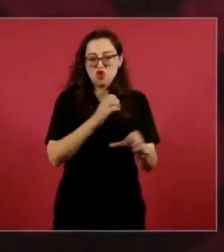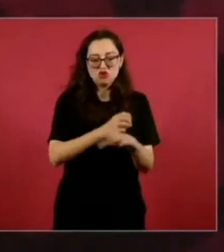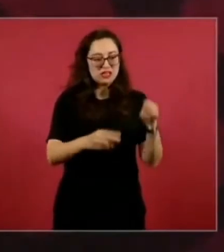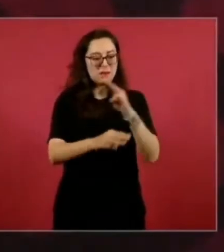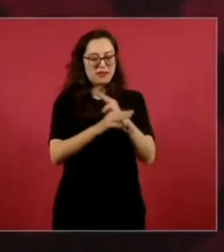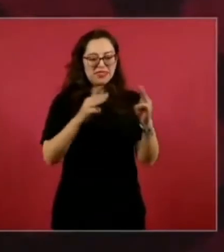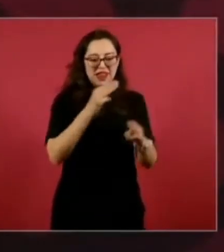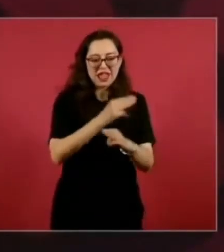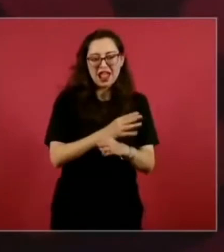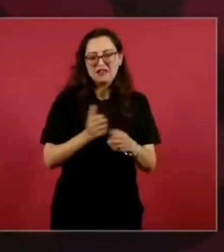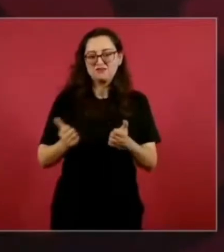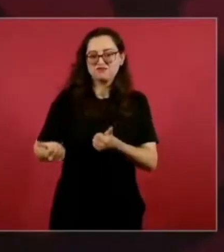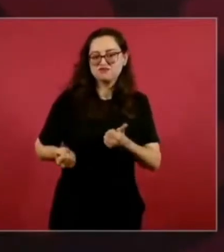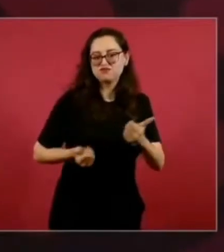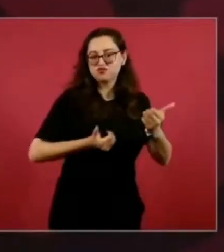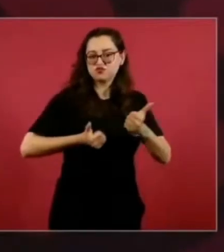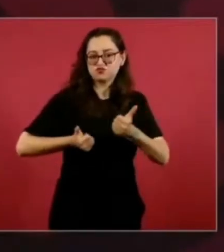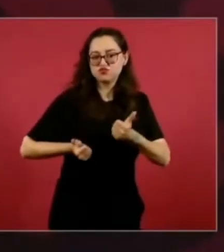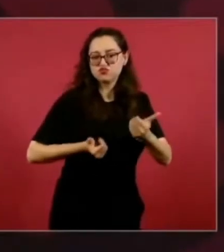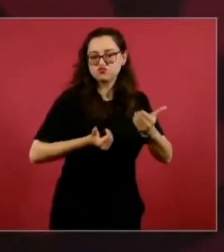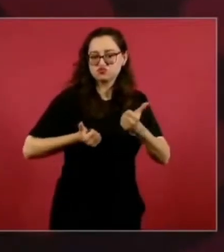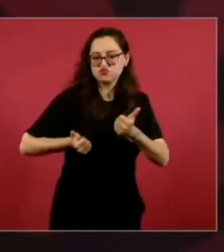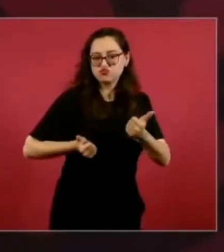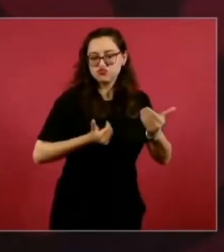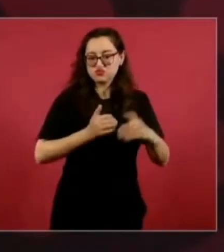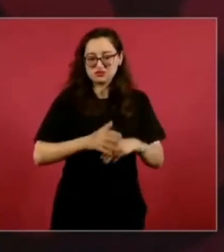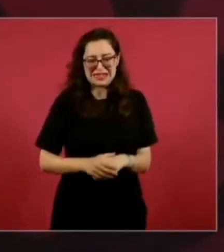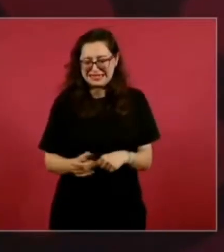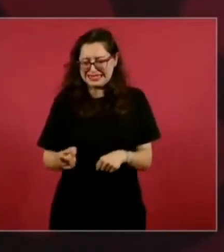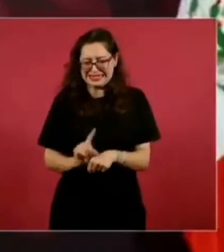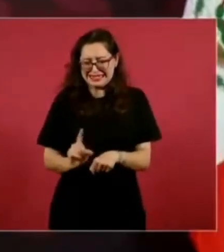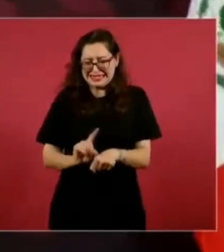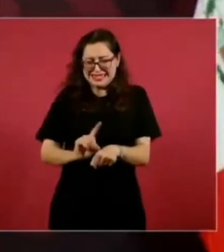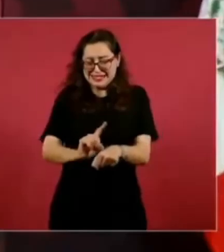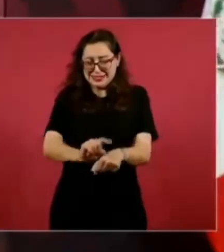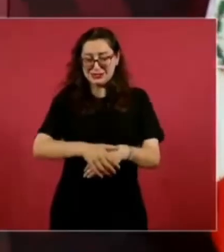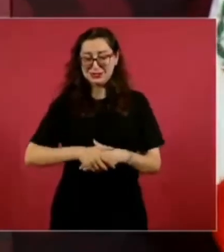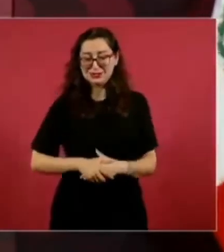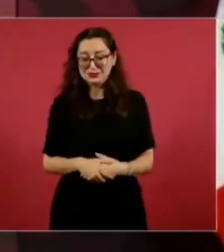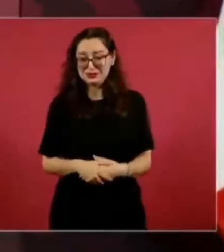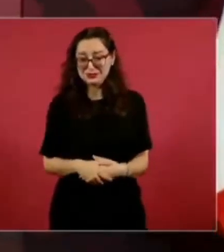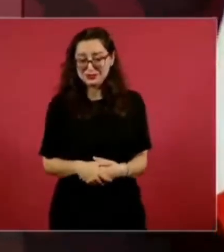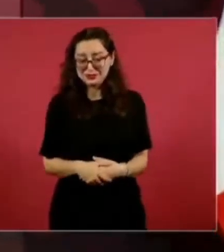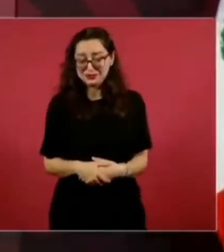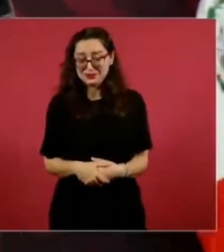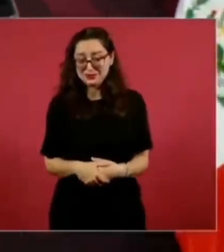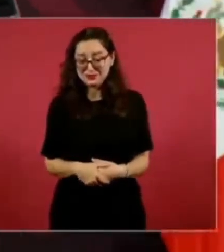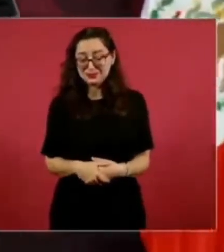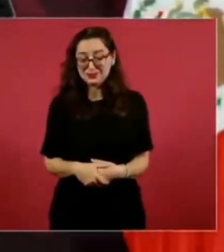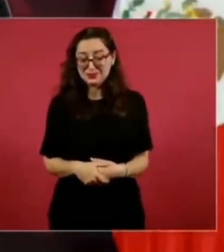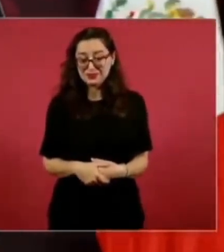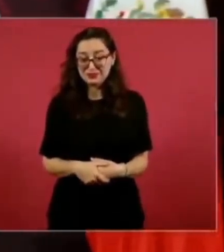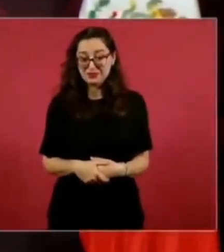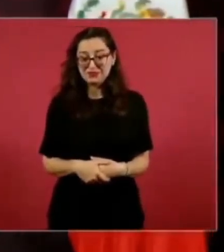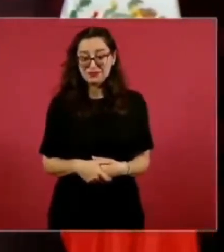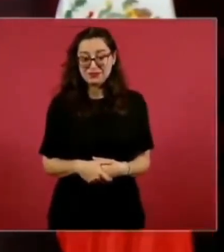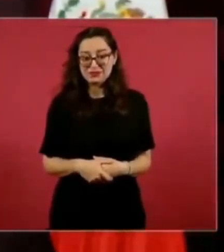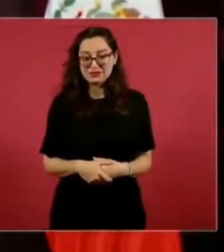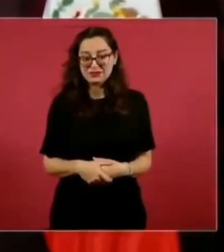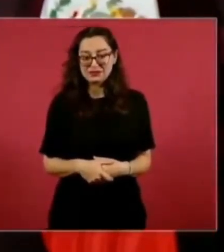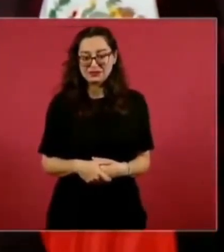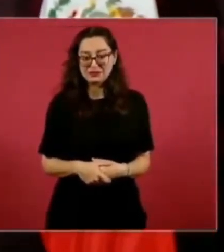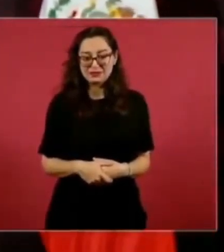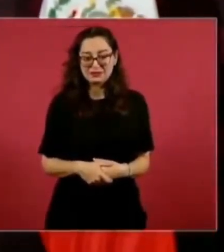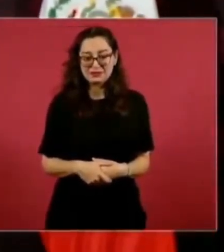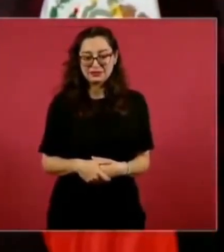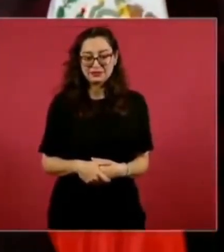¿Cuántas plantas que